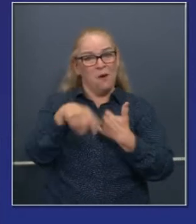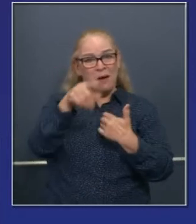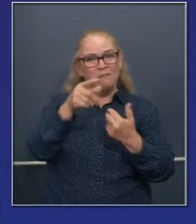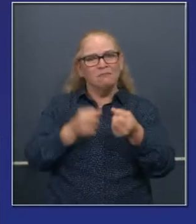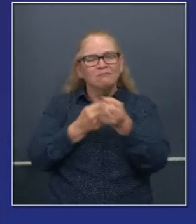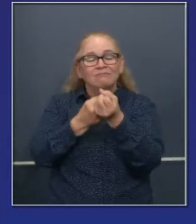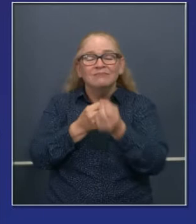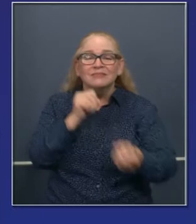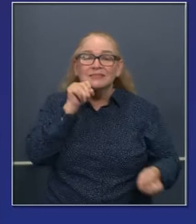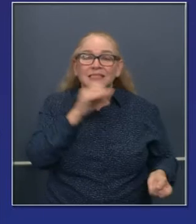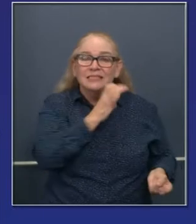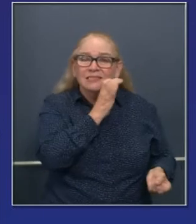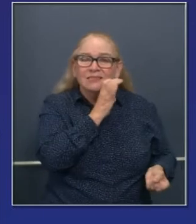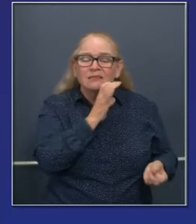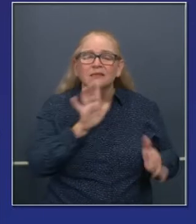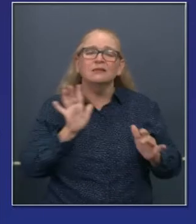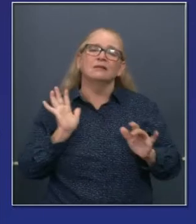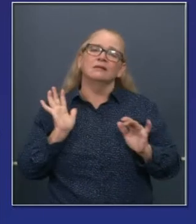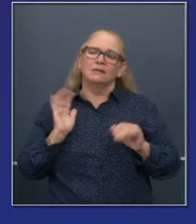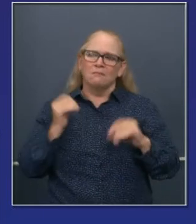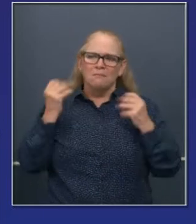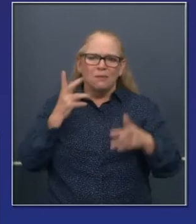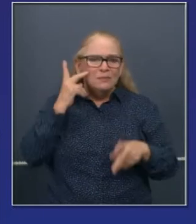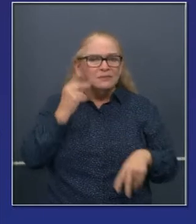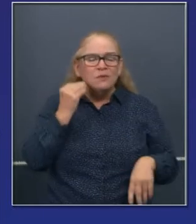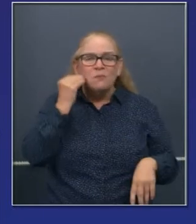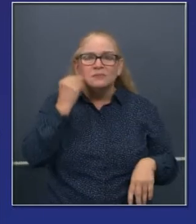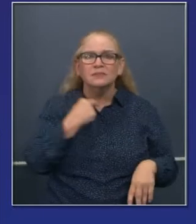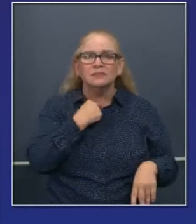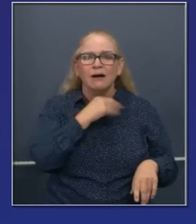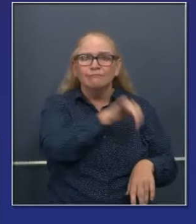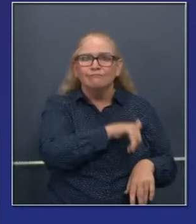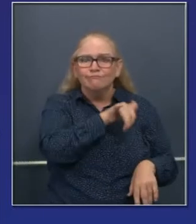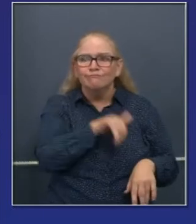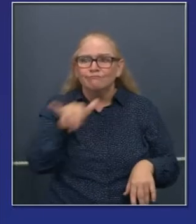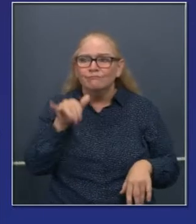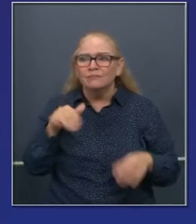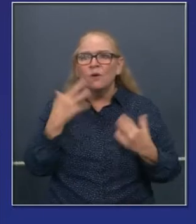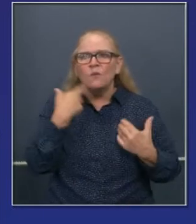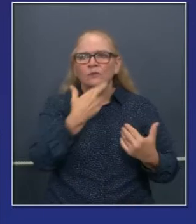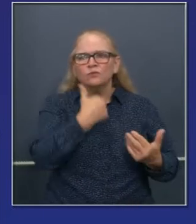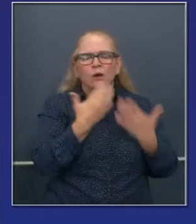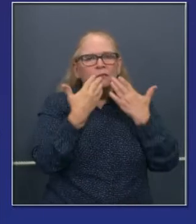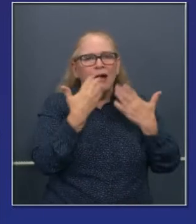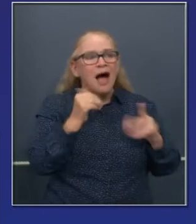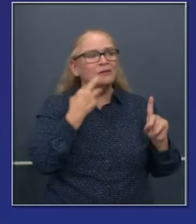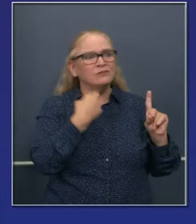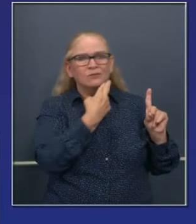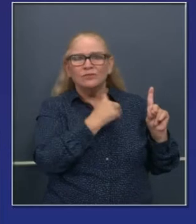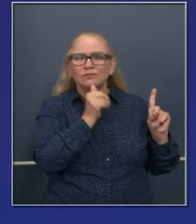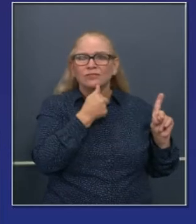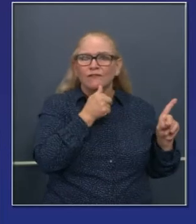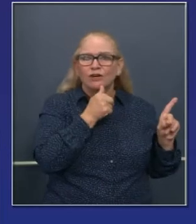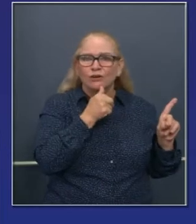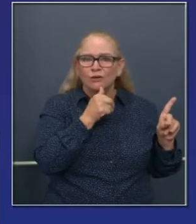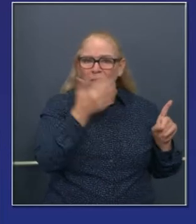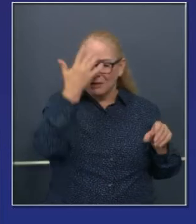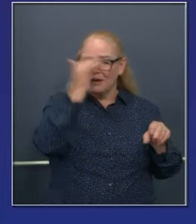la tercera edad, pero también ha ayudado a apoyar a restaurantes que han sido realmente atacados por esta pandemia